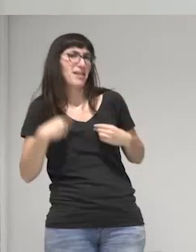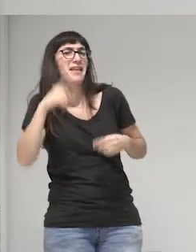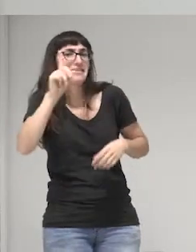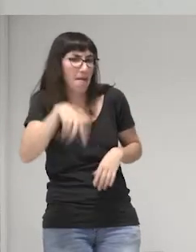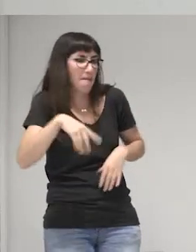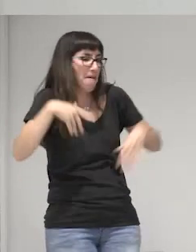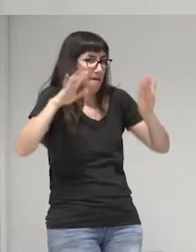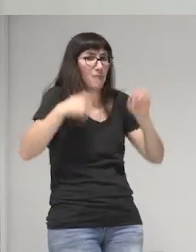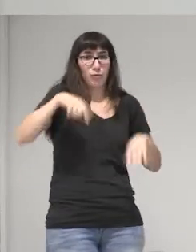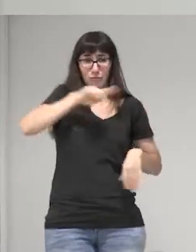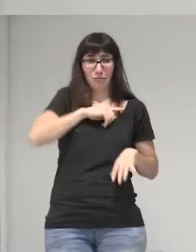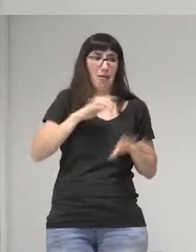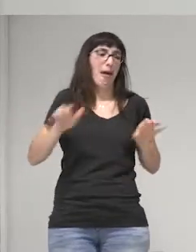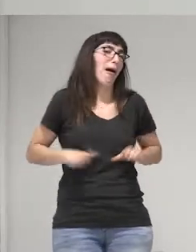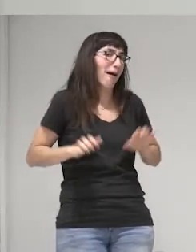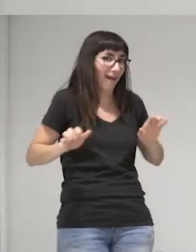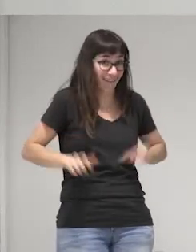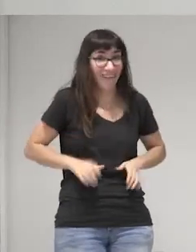nosotras nos reíamos